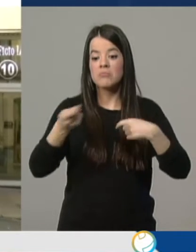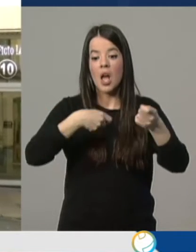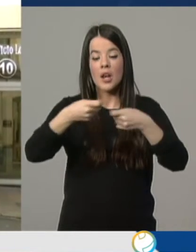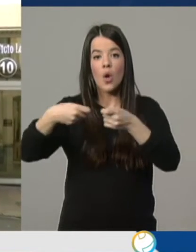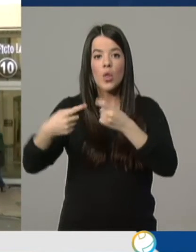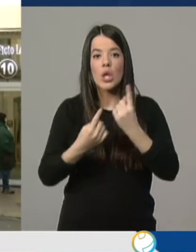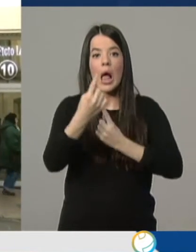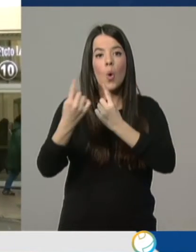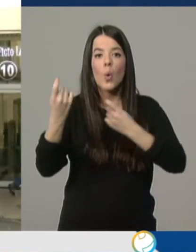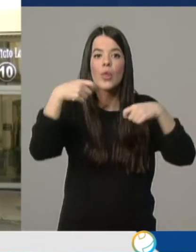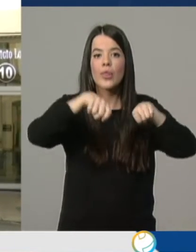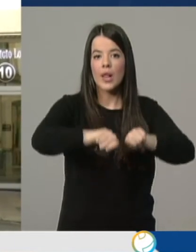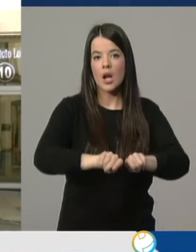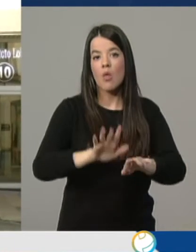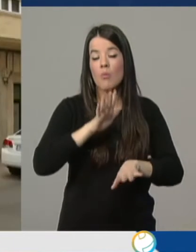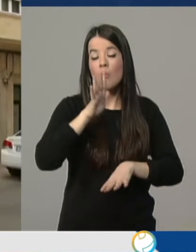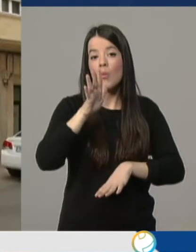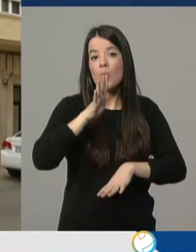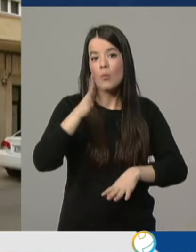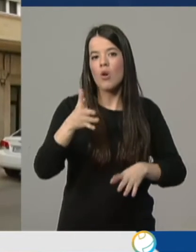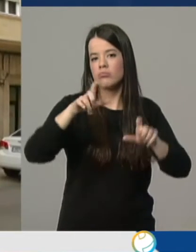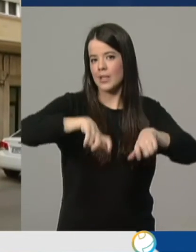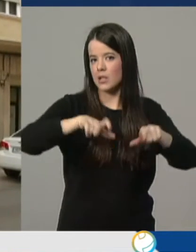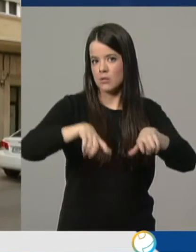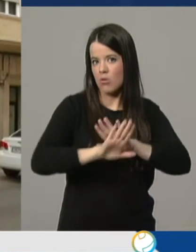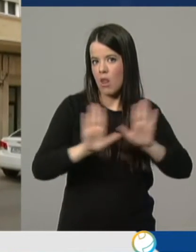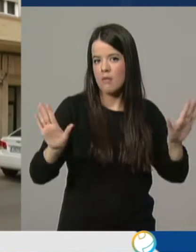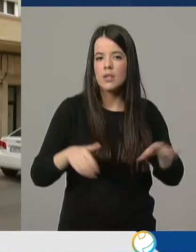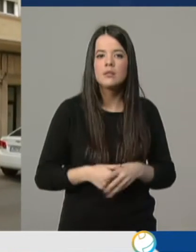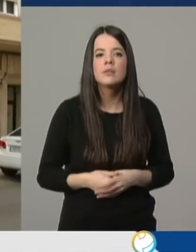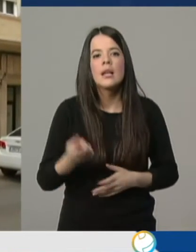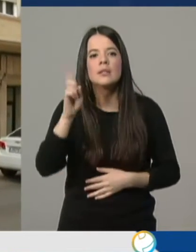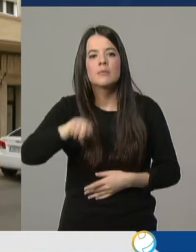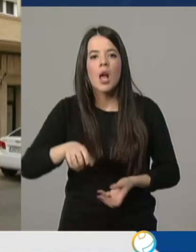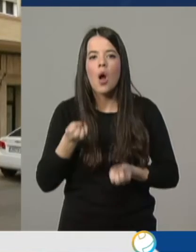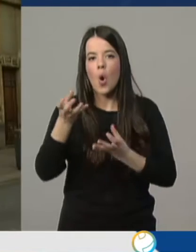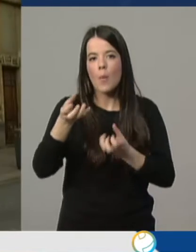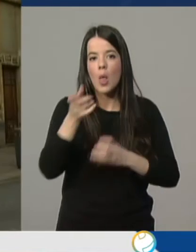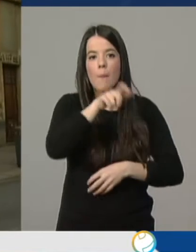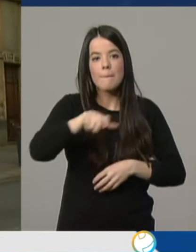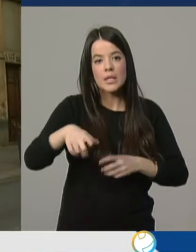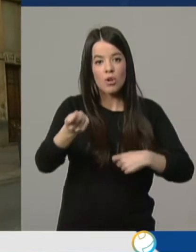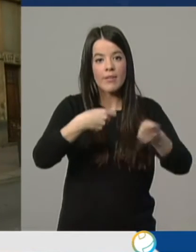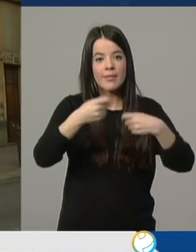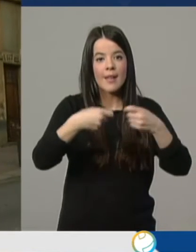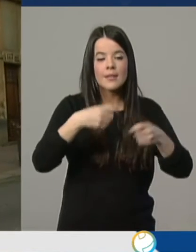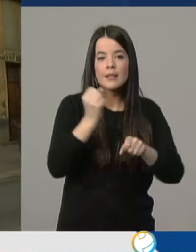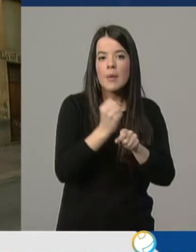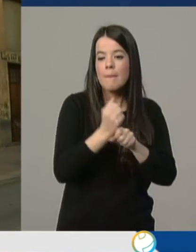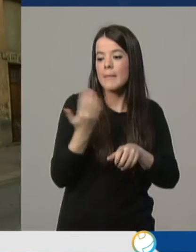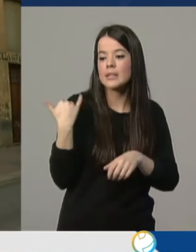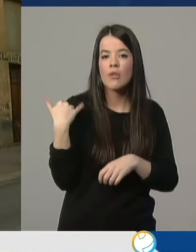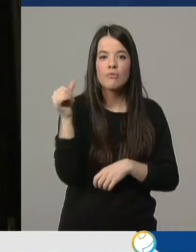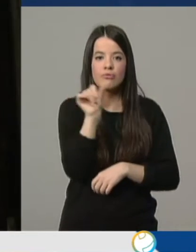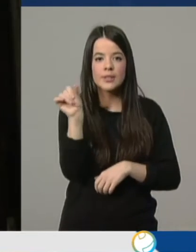permanecen cerrados... ...durante el día de hoy, pero por descanso laboral. Según nos han comentado los propios comerciantes, el pasado fin de semana... ...se